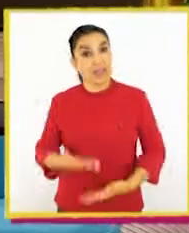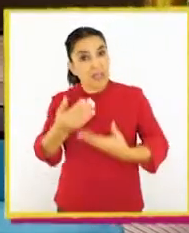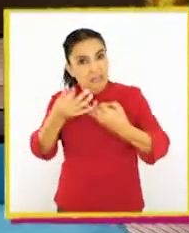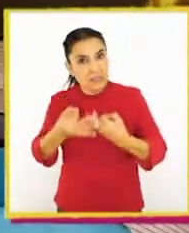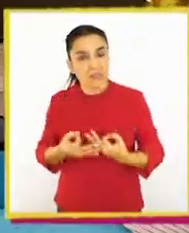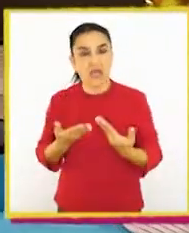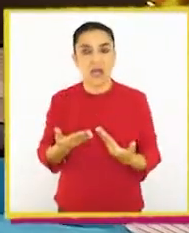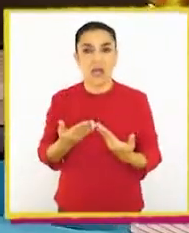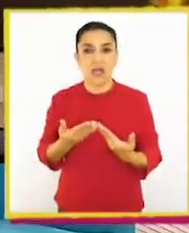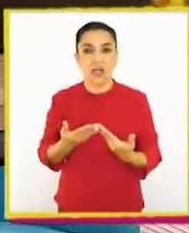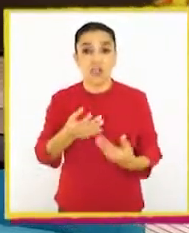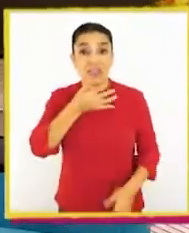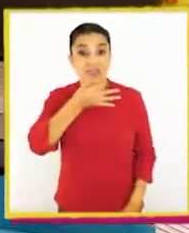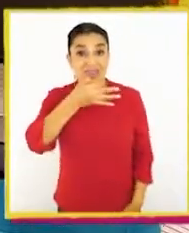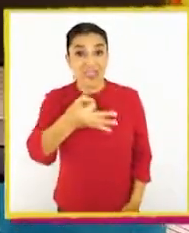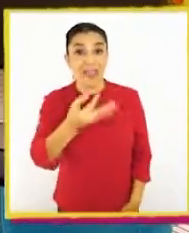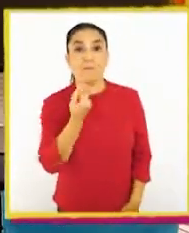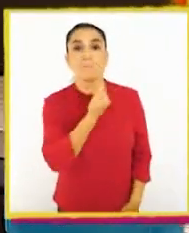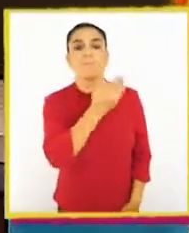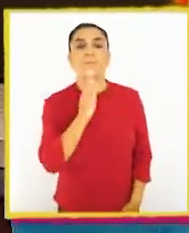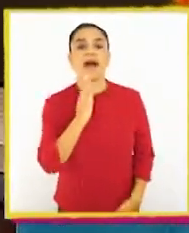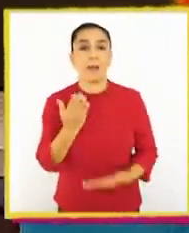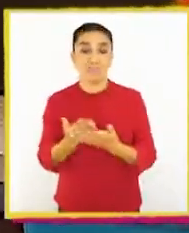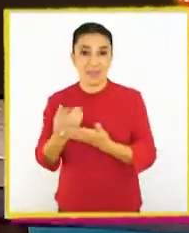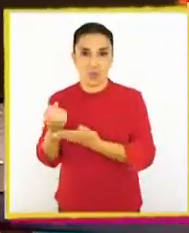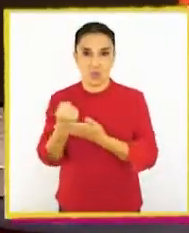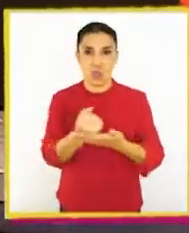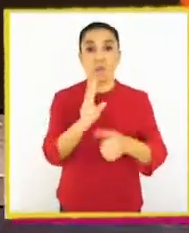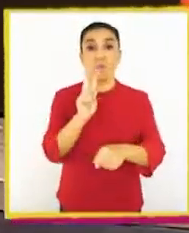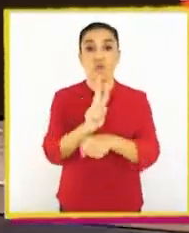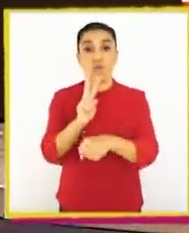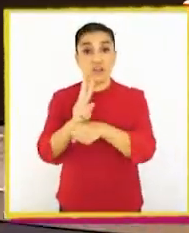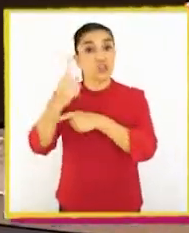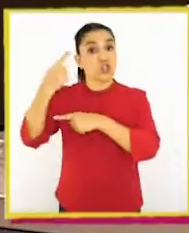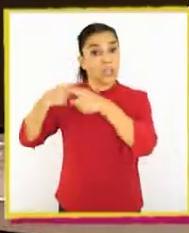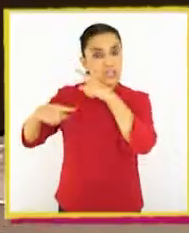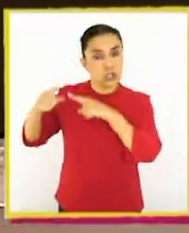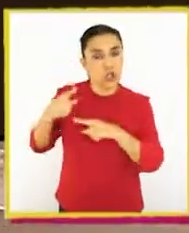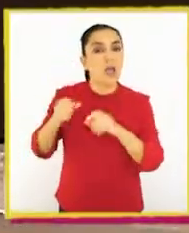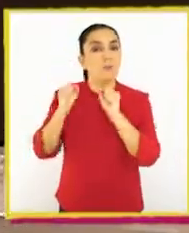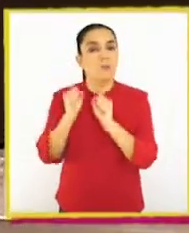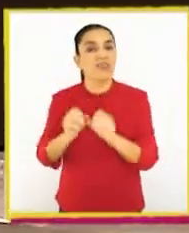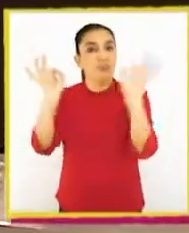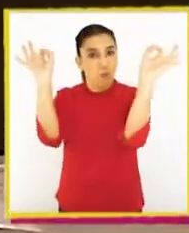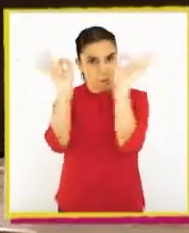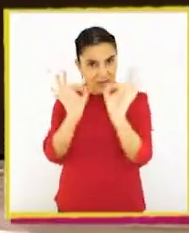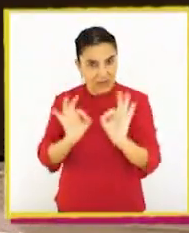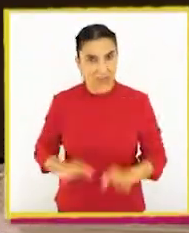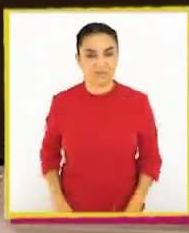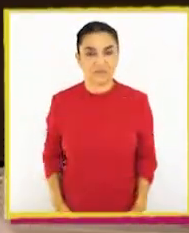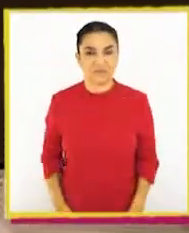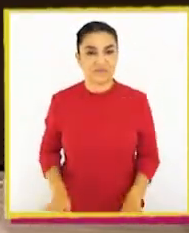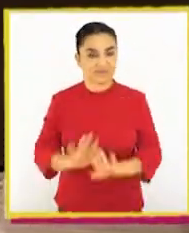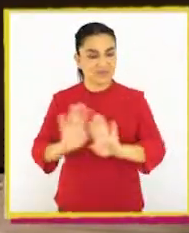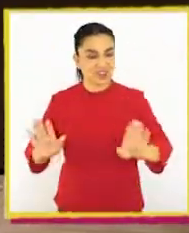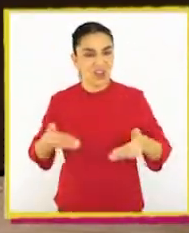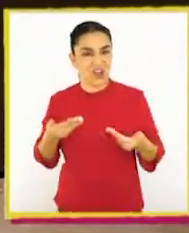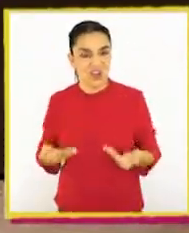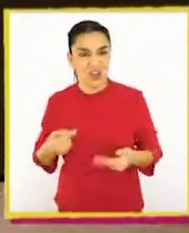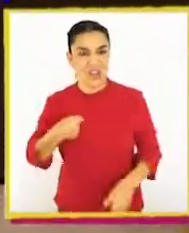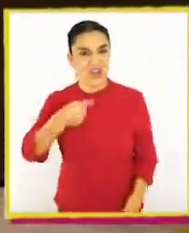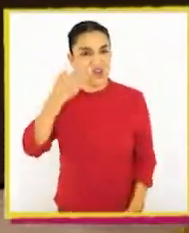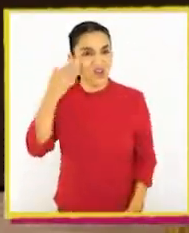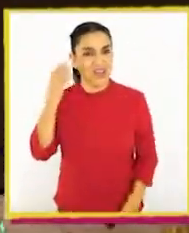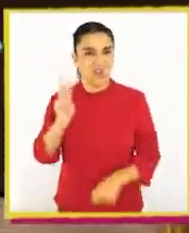¡Exacto! Le diremos a Maka que le pida ayuda al profesor de historia para que podamos explicarle. Es todo por hoy.